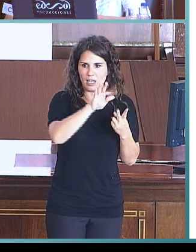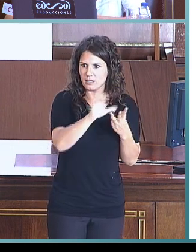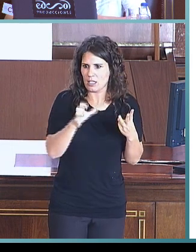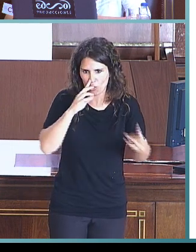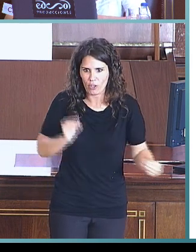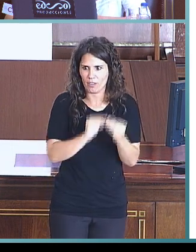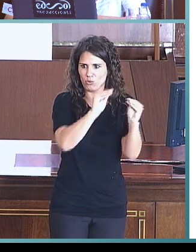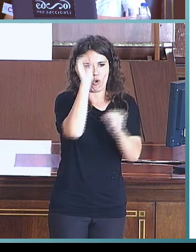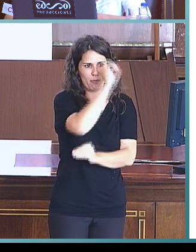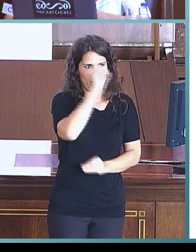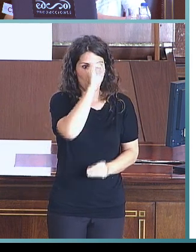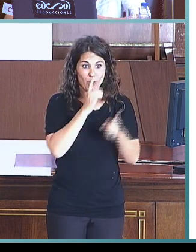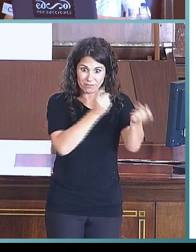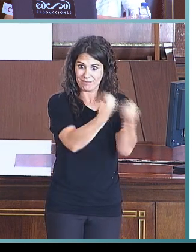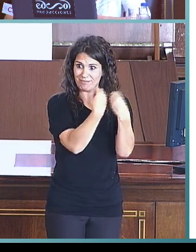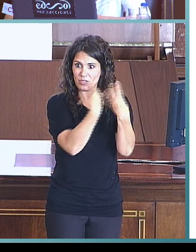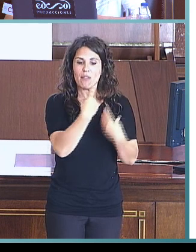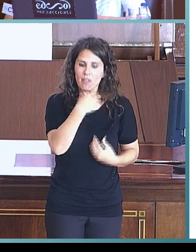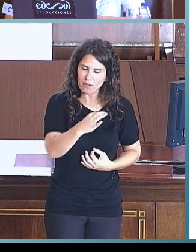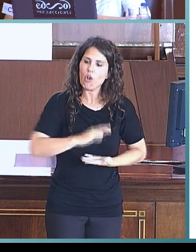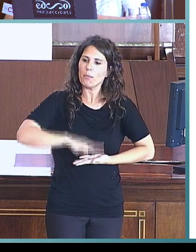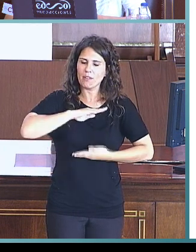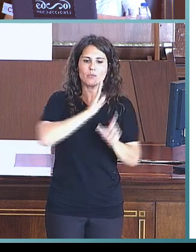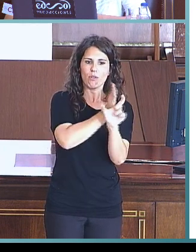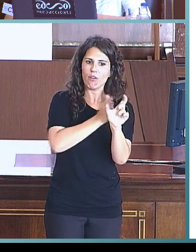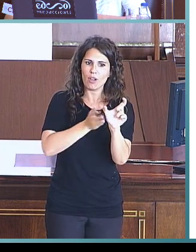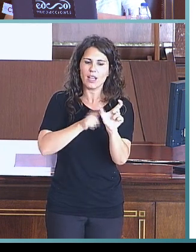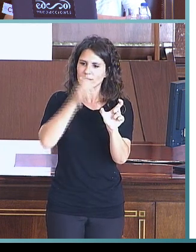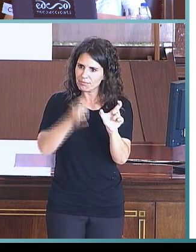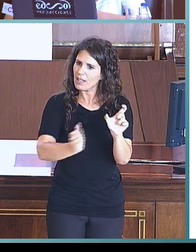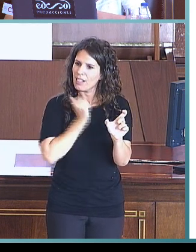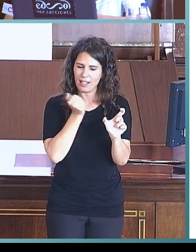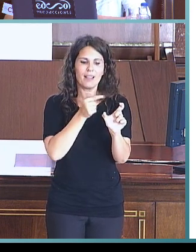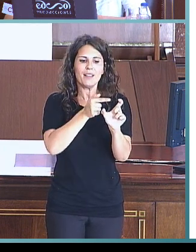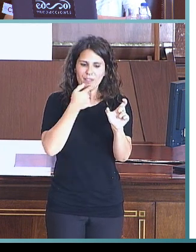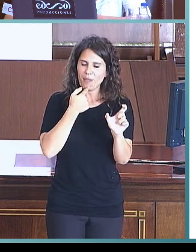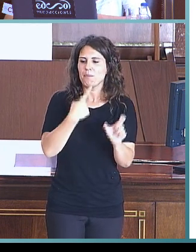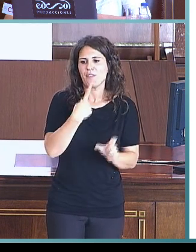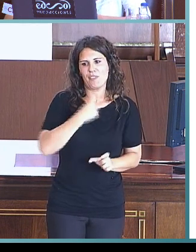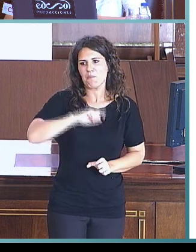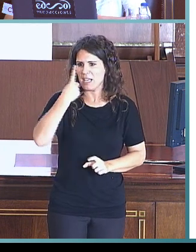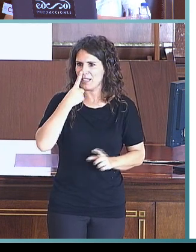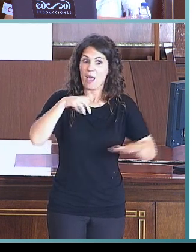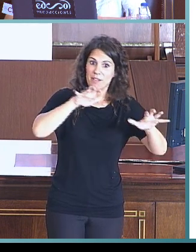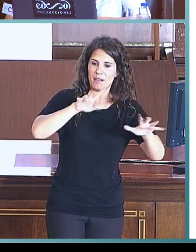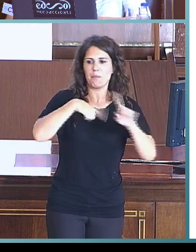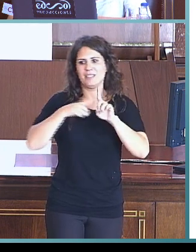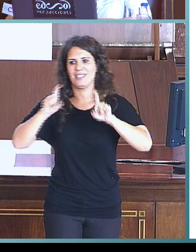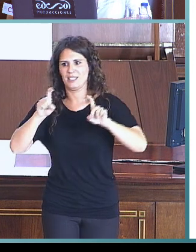que comentan que precisamente las competencias morfológicas son unas de las más difíciles de aprender y enseñar.